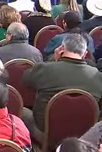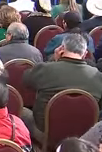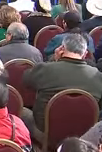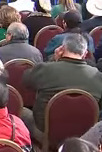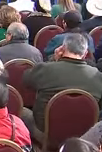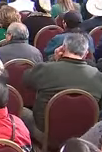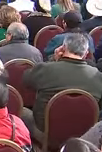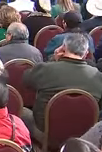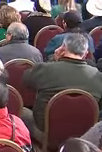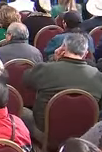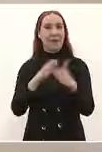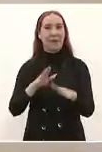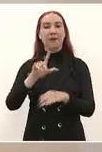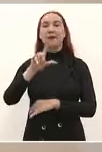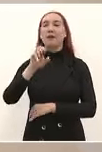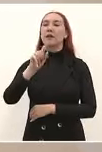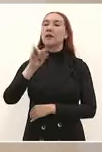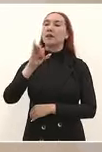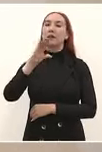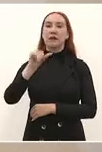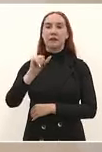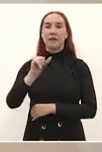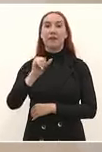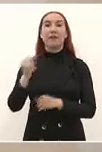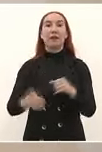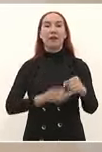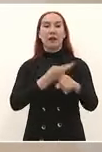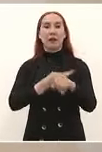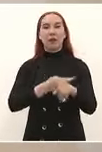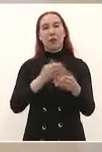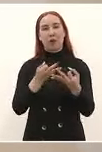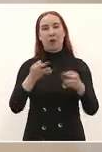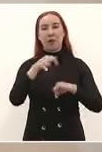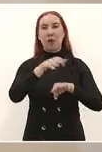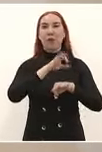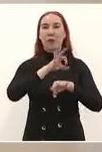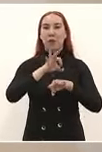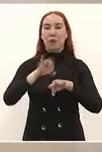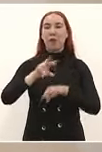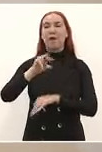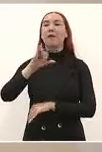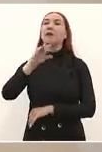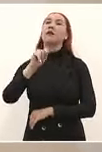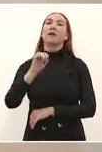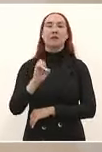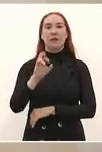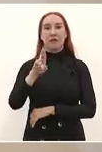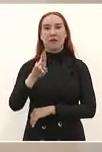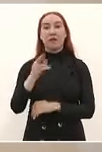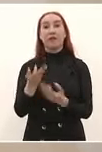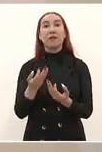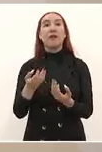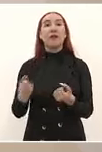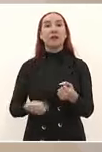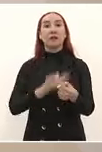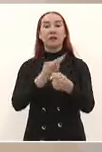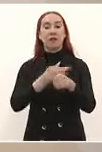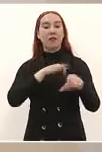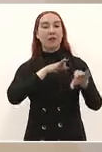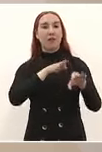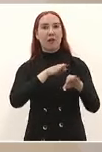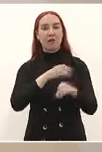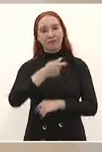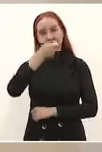ramírez al secretario de agricultura víctor villalobos al secretario del trabajo marat bolaños a mis compañeras y